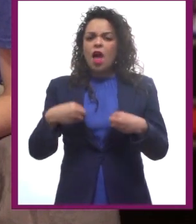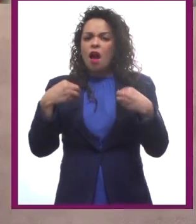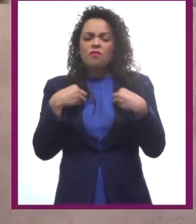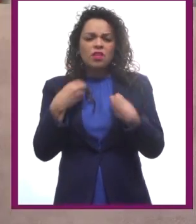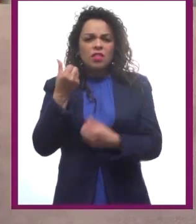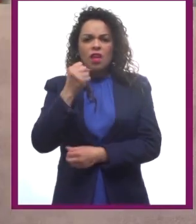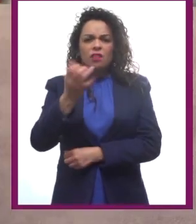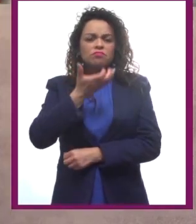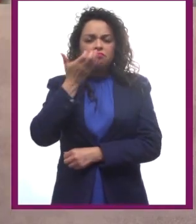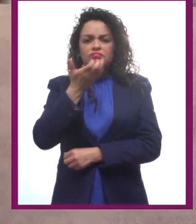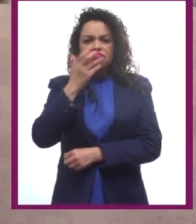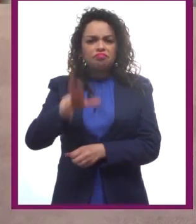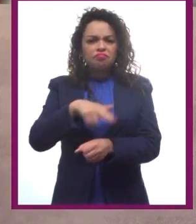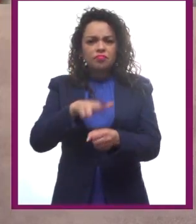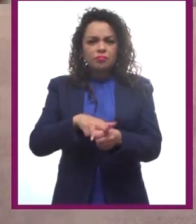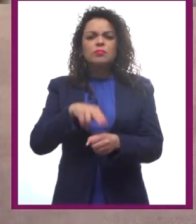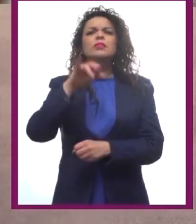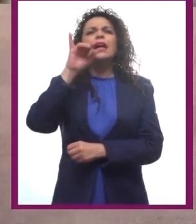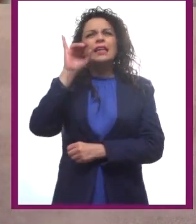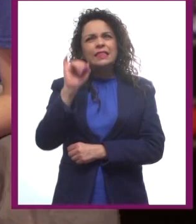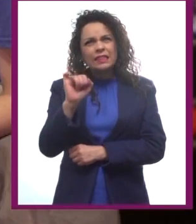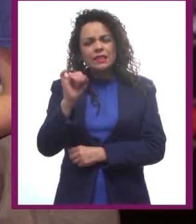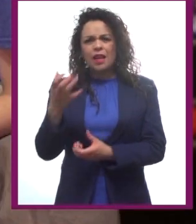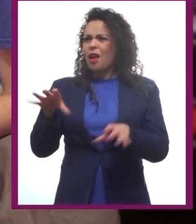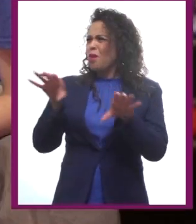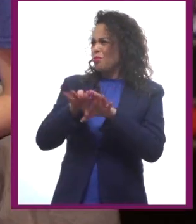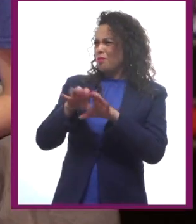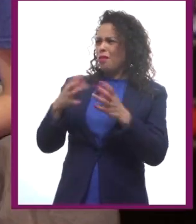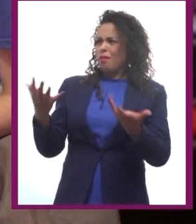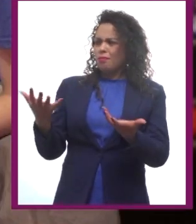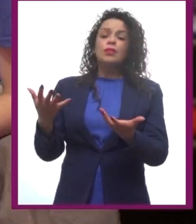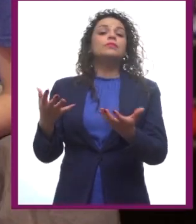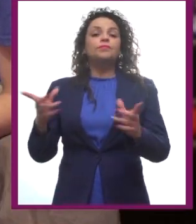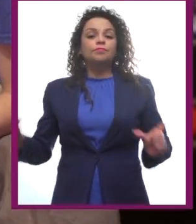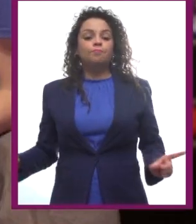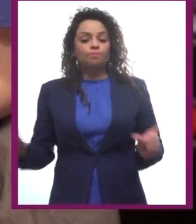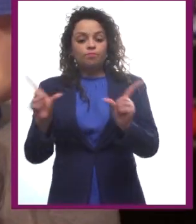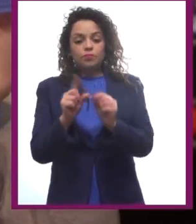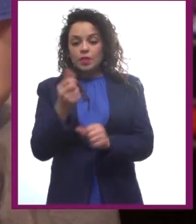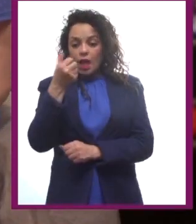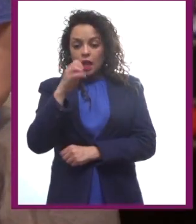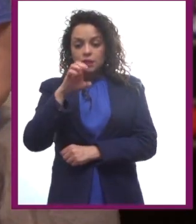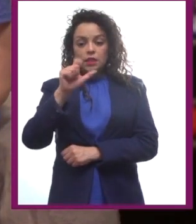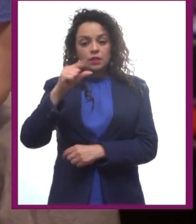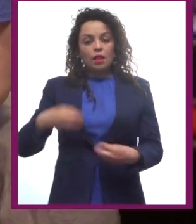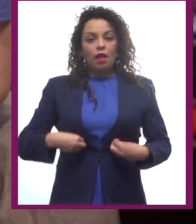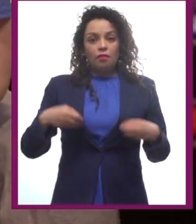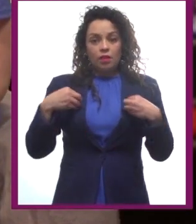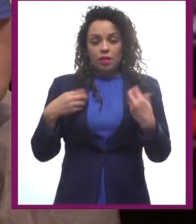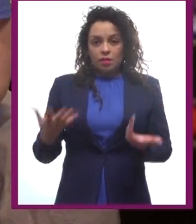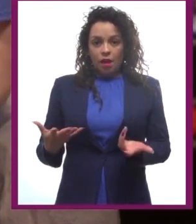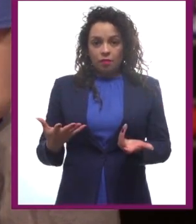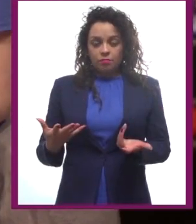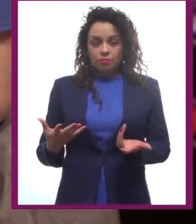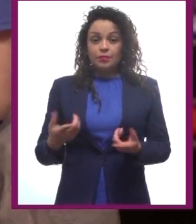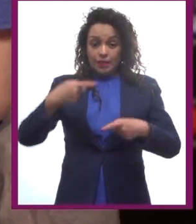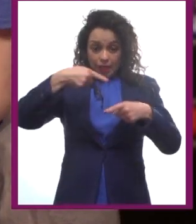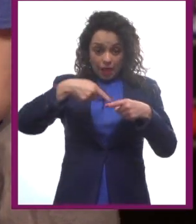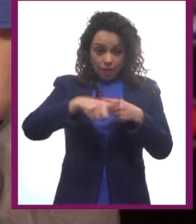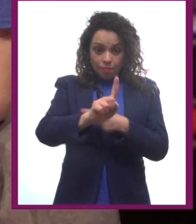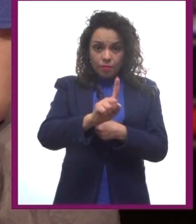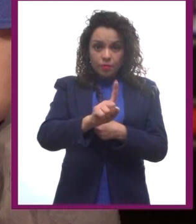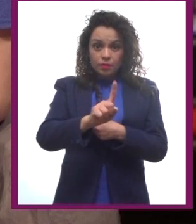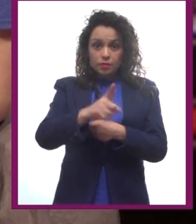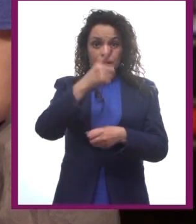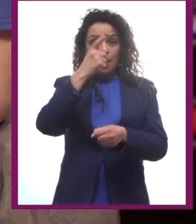Sí, simplificamos el ciclo de la vida. ¿Qué nos queda? Nacer. Inicio o